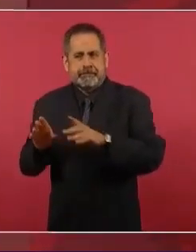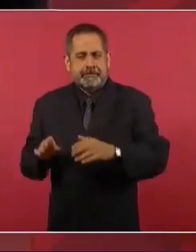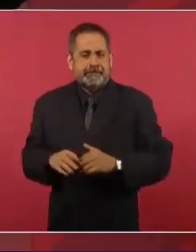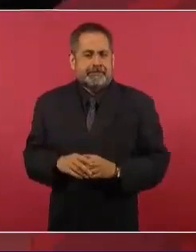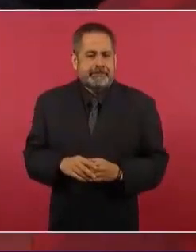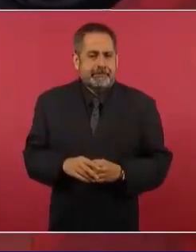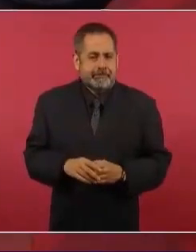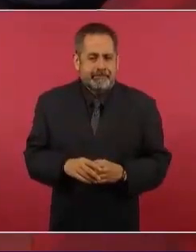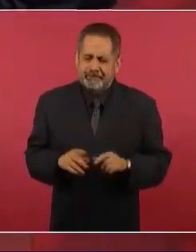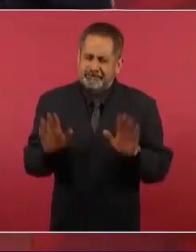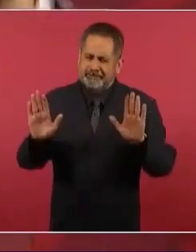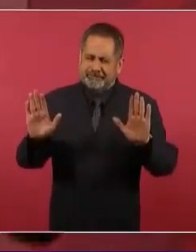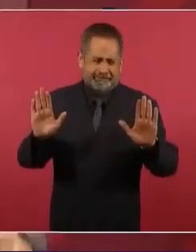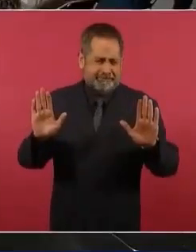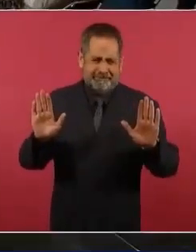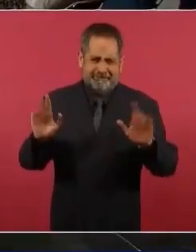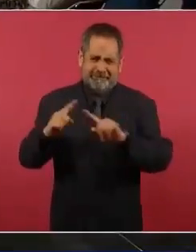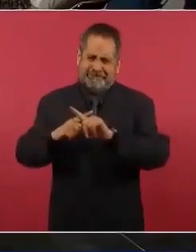lo opuesto,